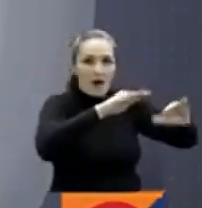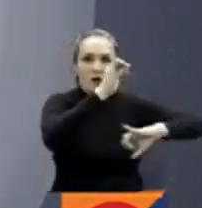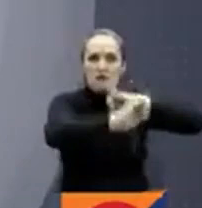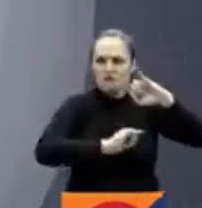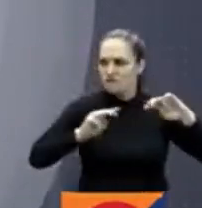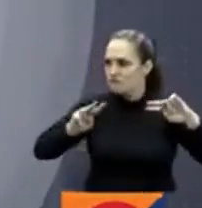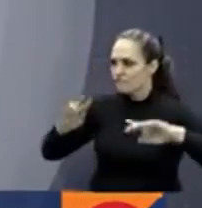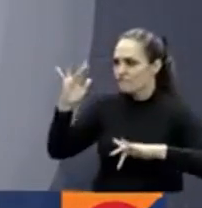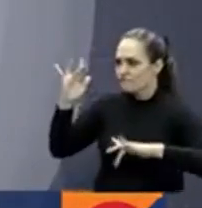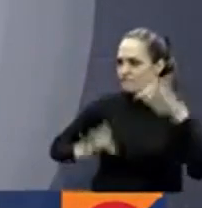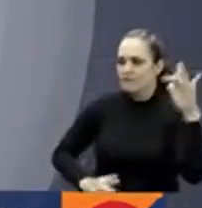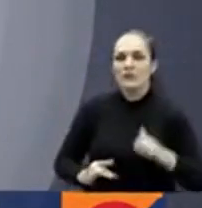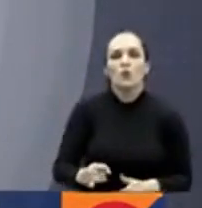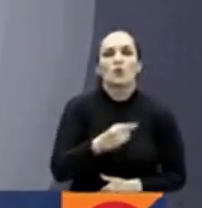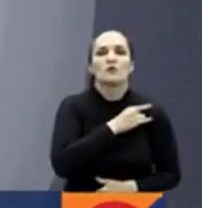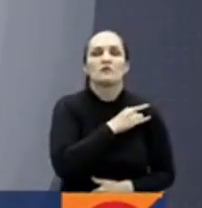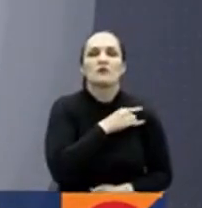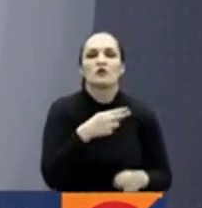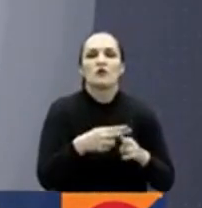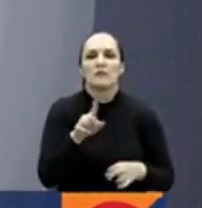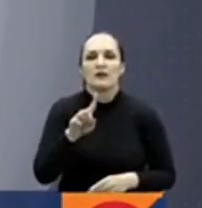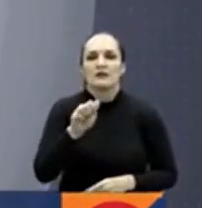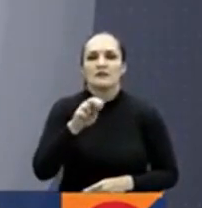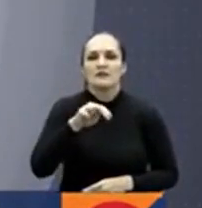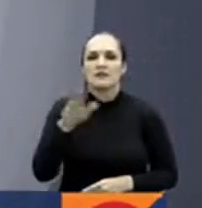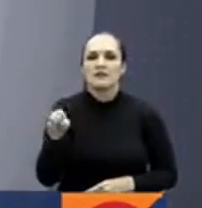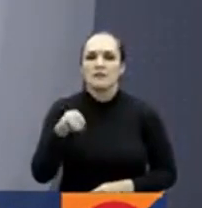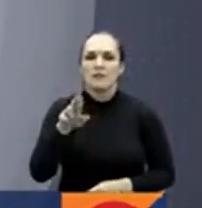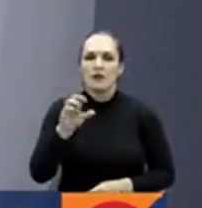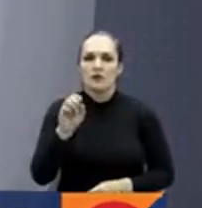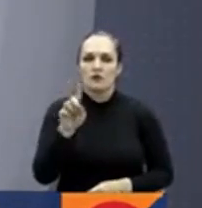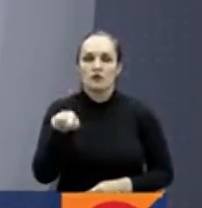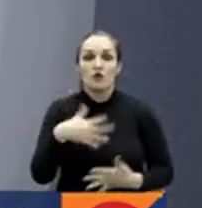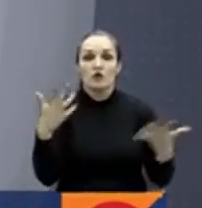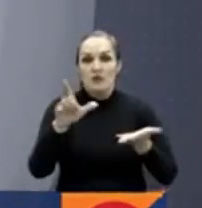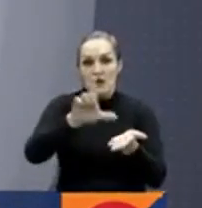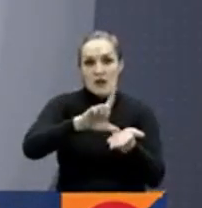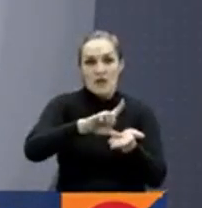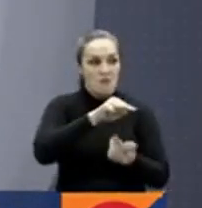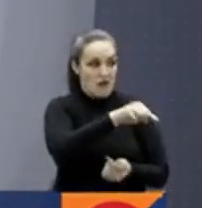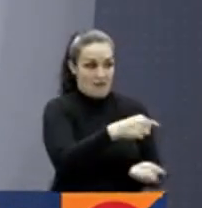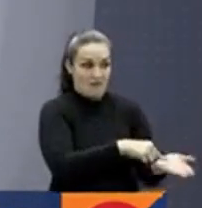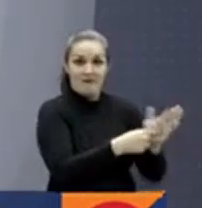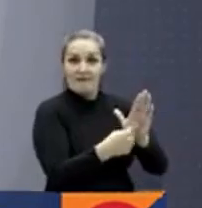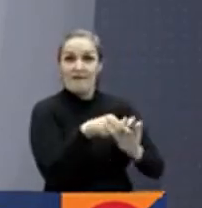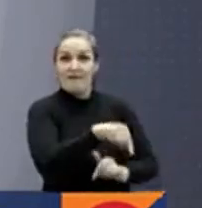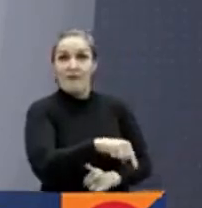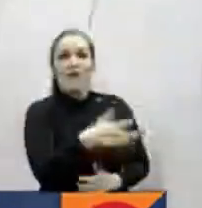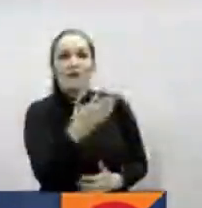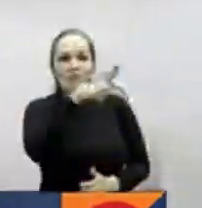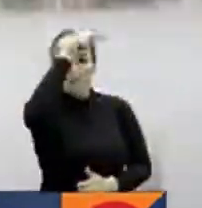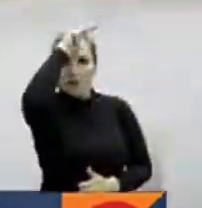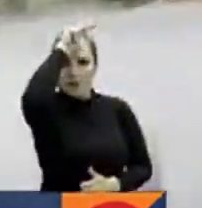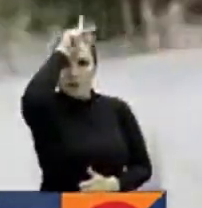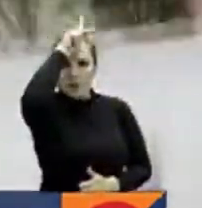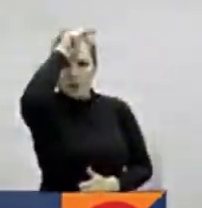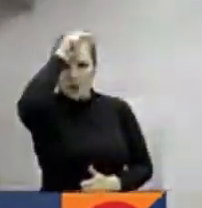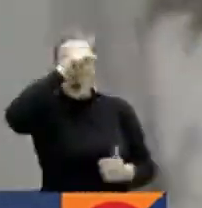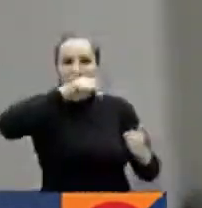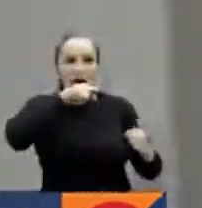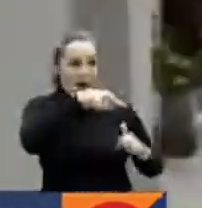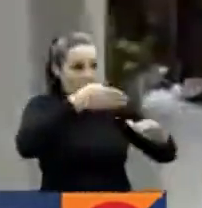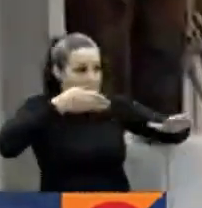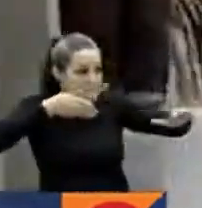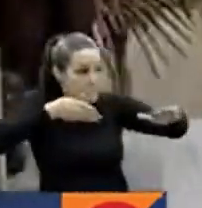La Universidad de San Marcos en Lima es el nuevo capítulo de lo que pasa en Perú. Pasillos de ese campus